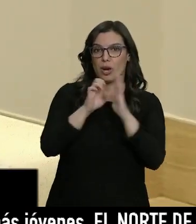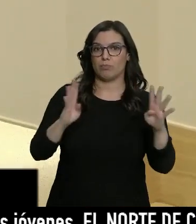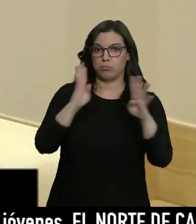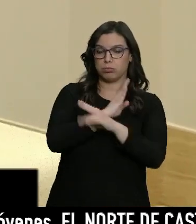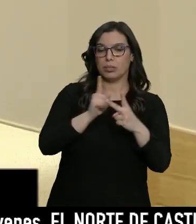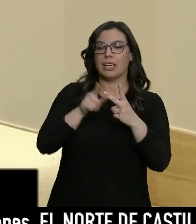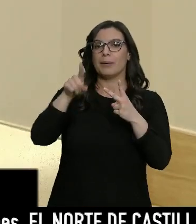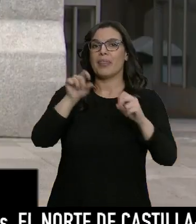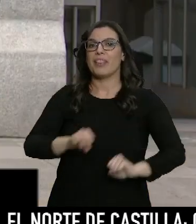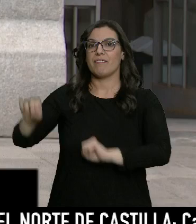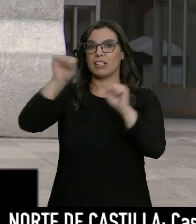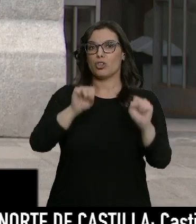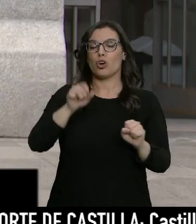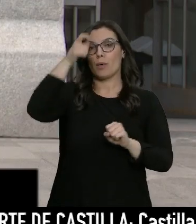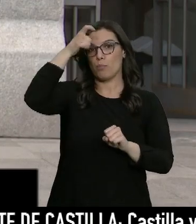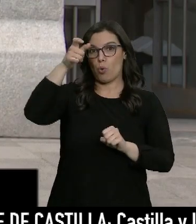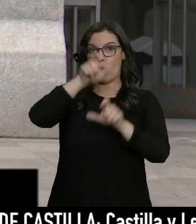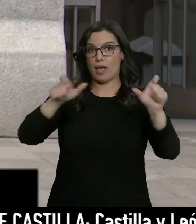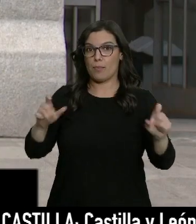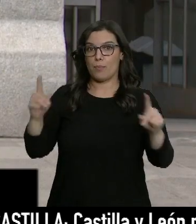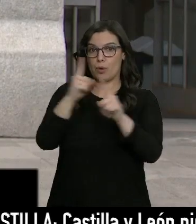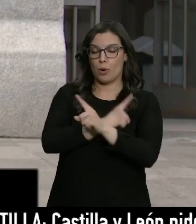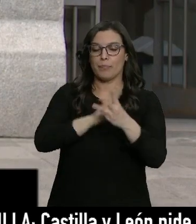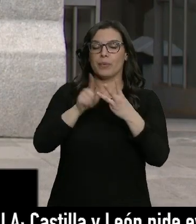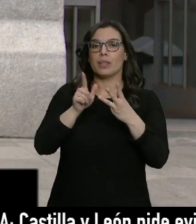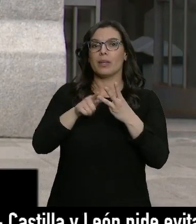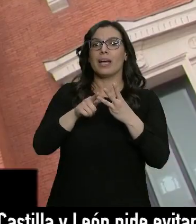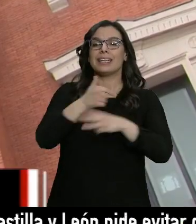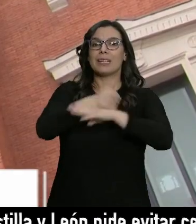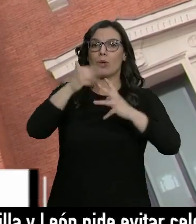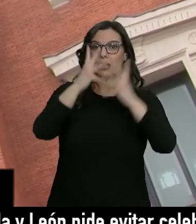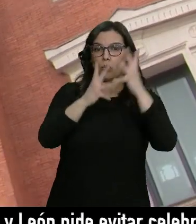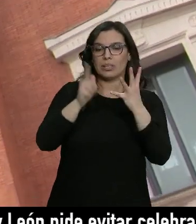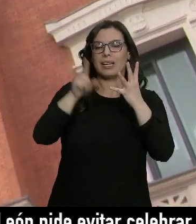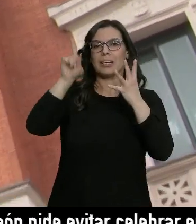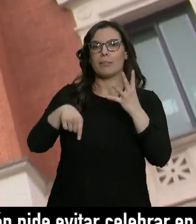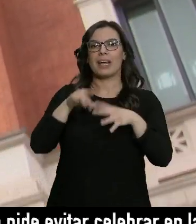del Defensor del Pueblo, el Tribunal de Cuentas y la Agencia Española de Protección de Datos.